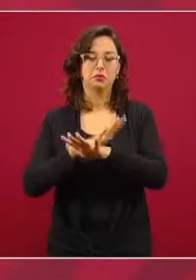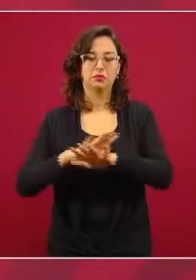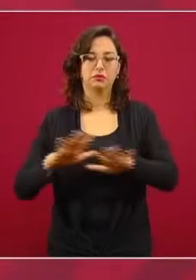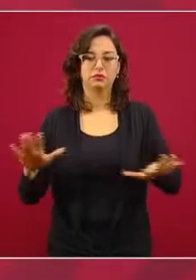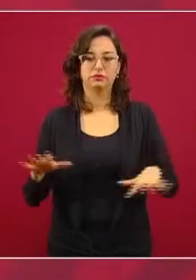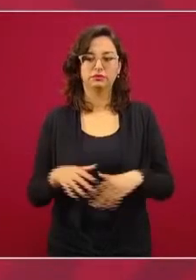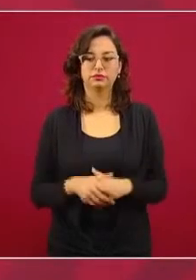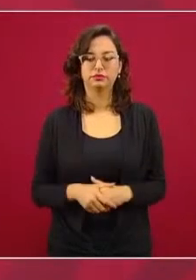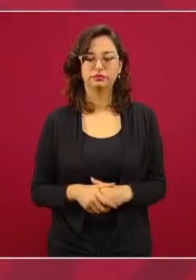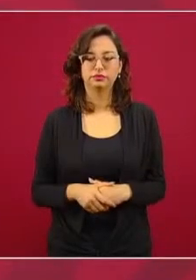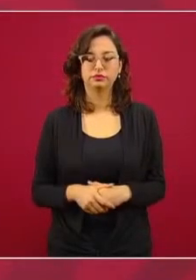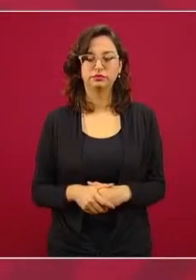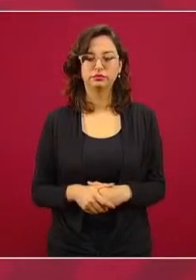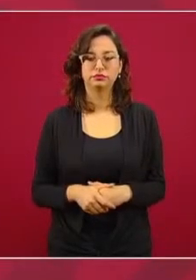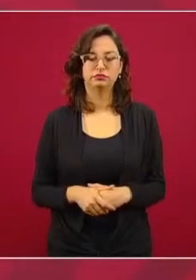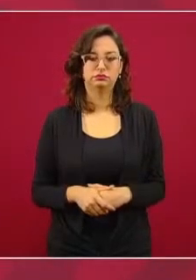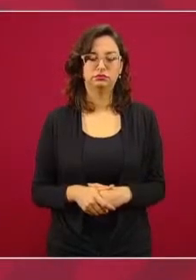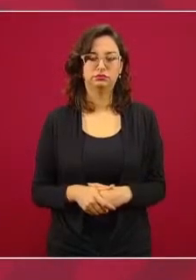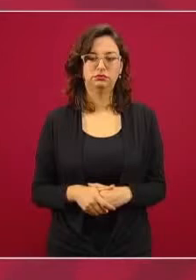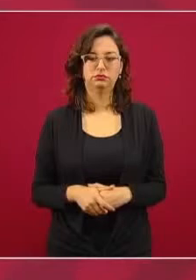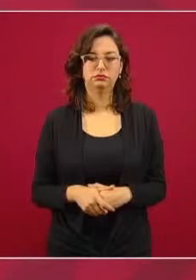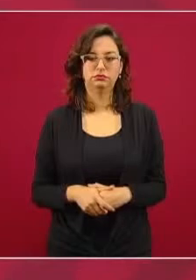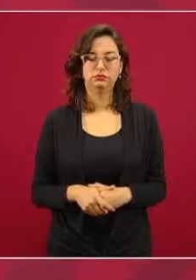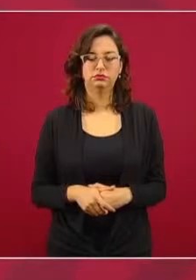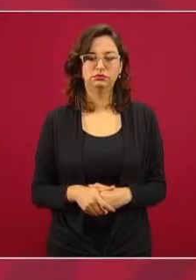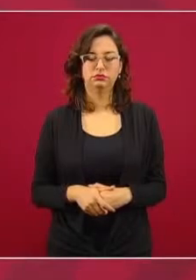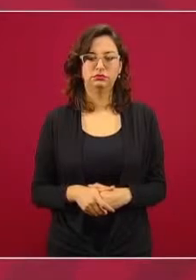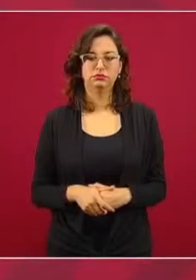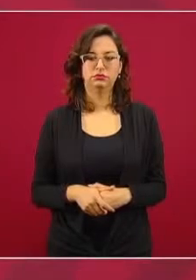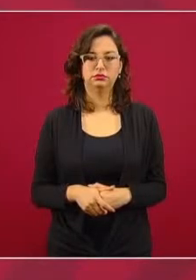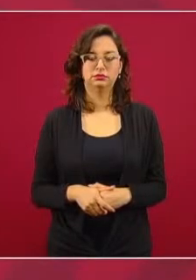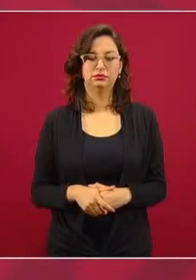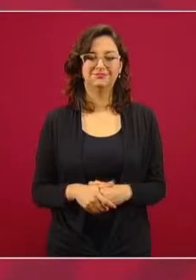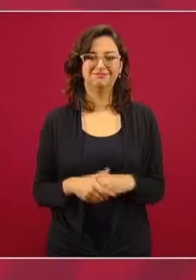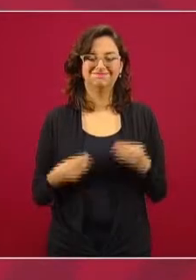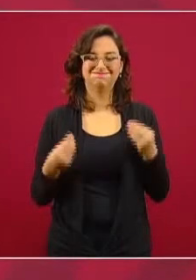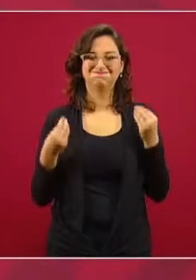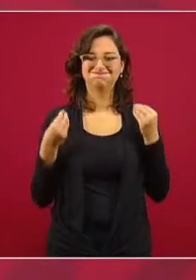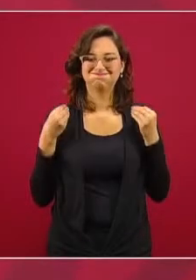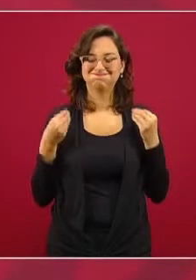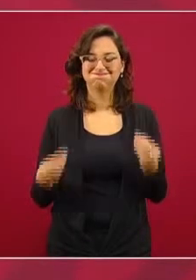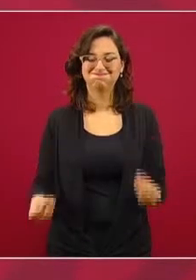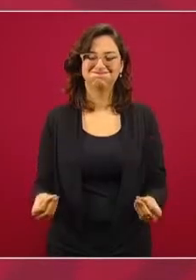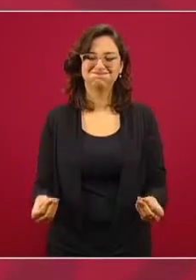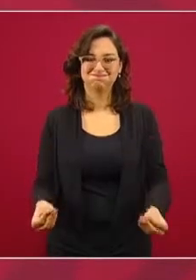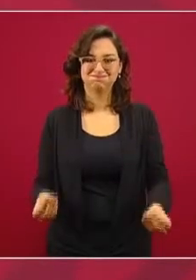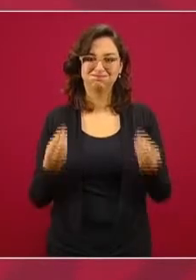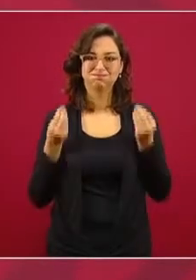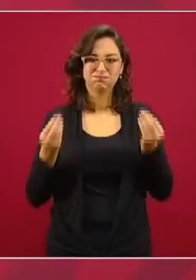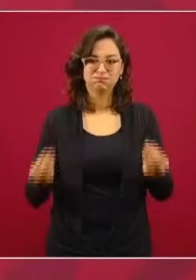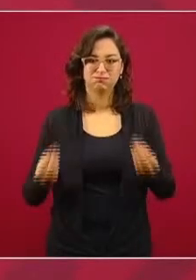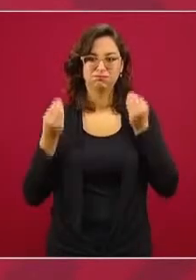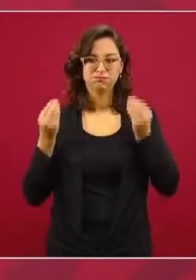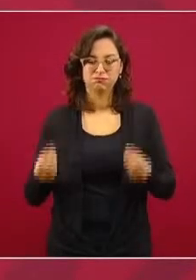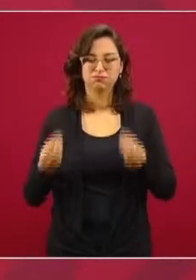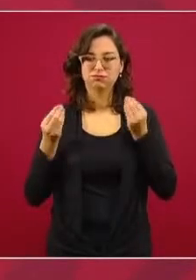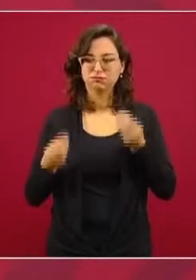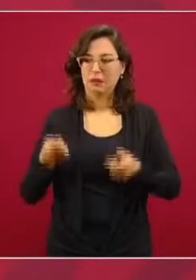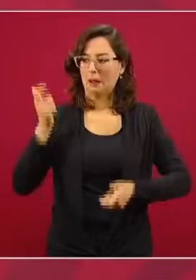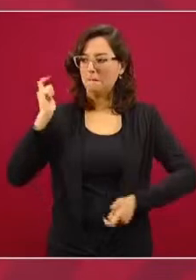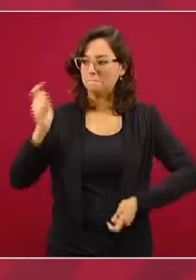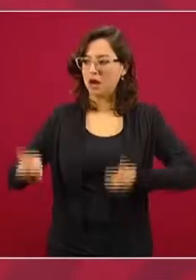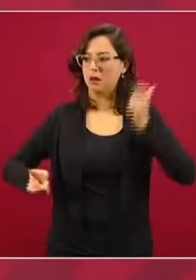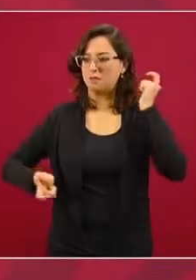Entonces, era mucho, pero bastante. Nada más